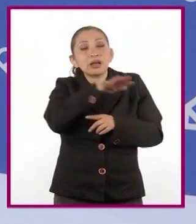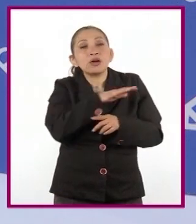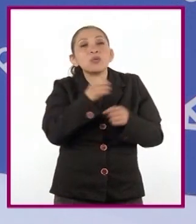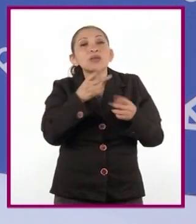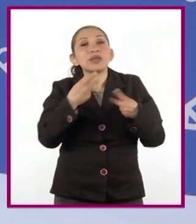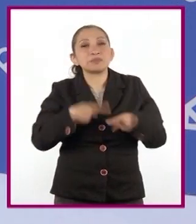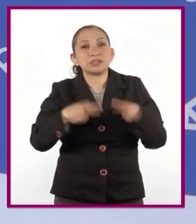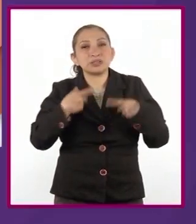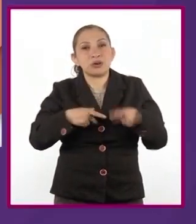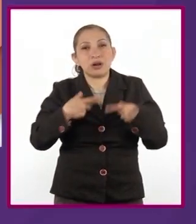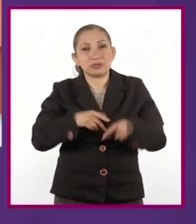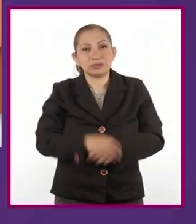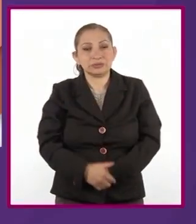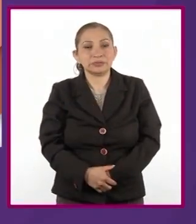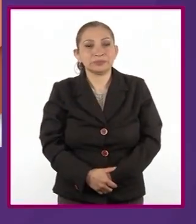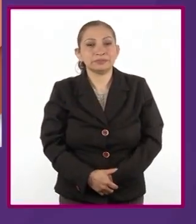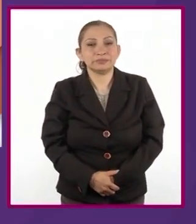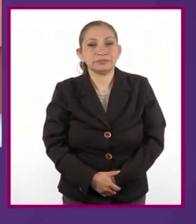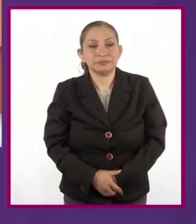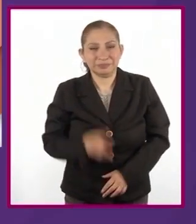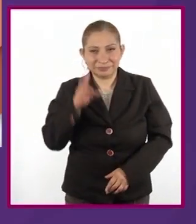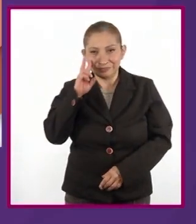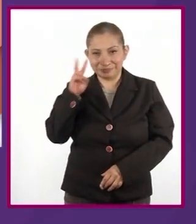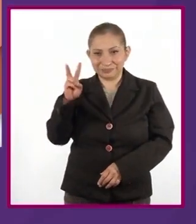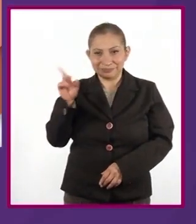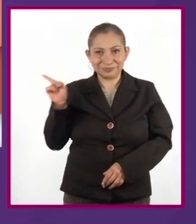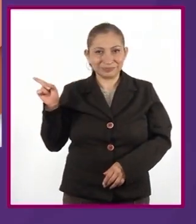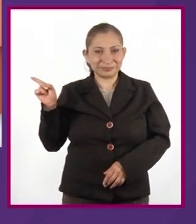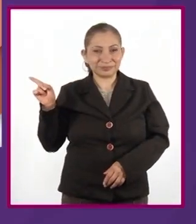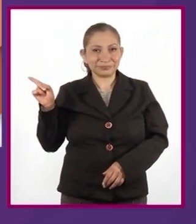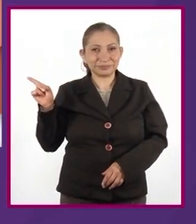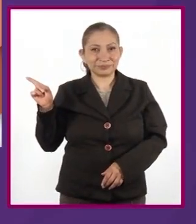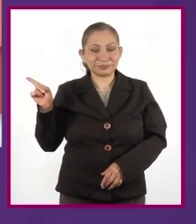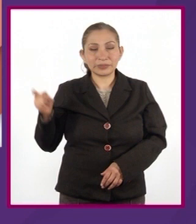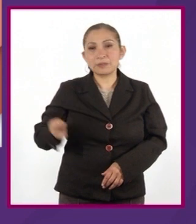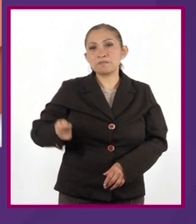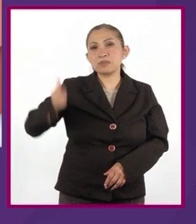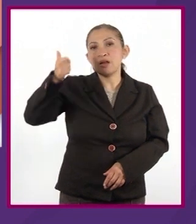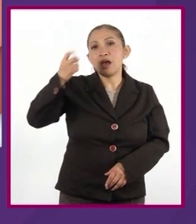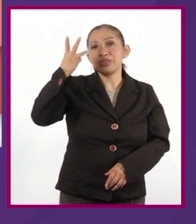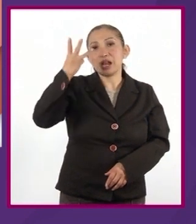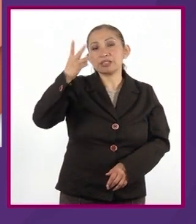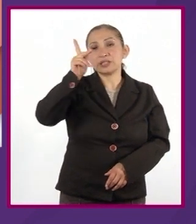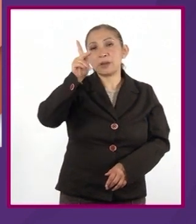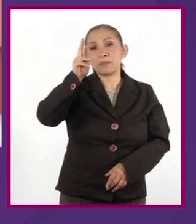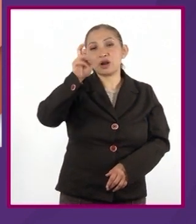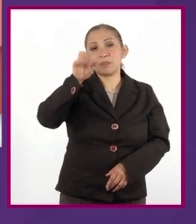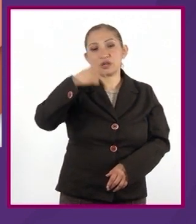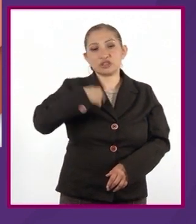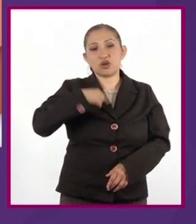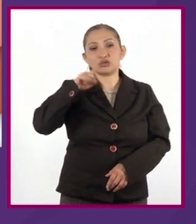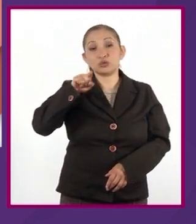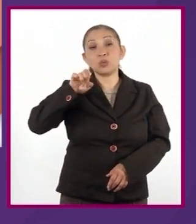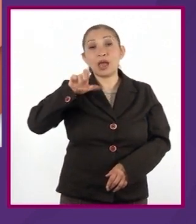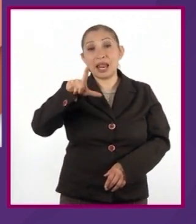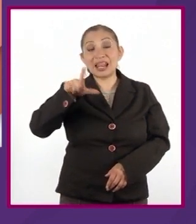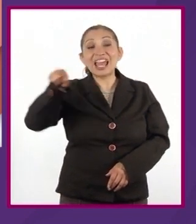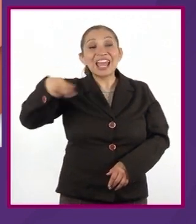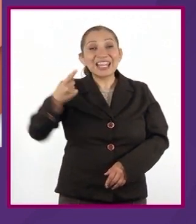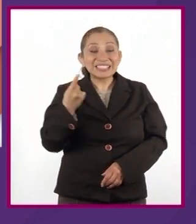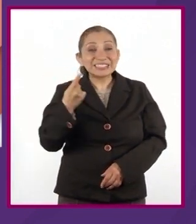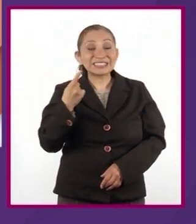la persona gramatical. Como pueden ver, los primeros tres pronombres corresponden a las personas